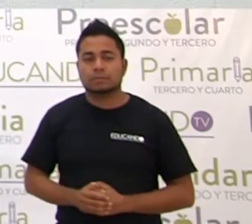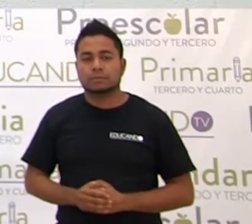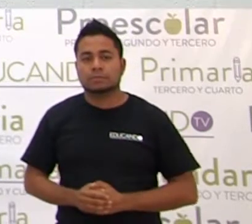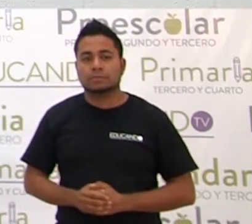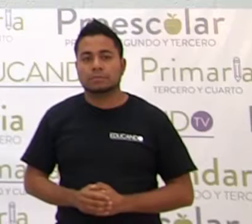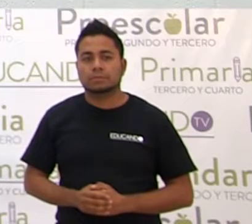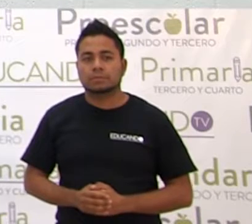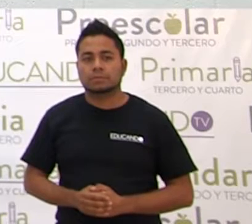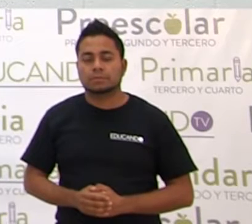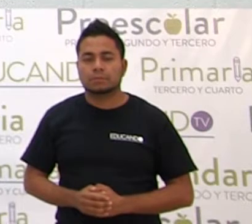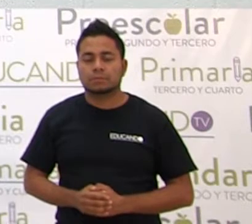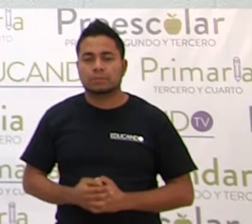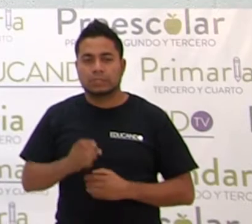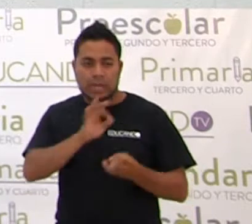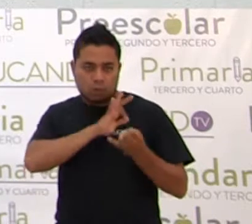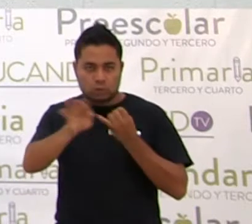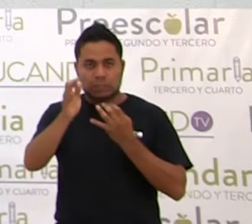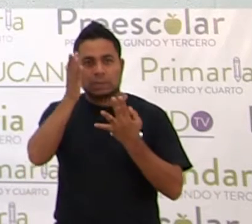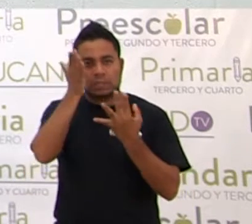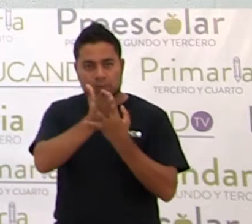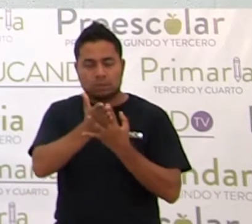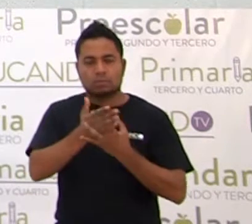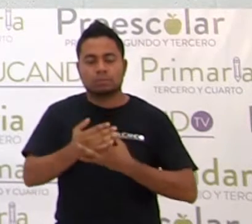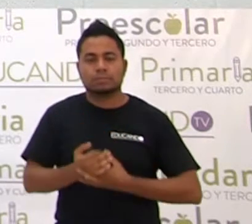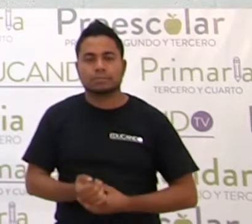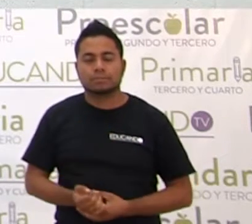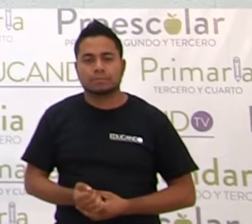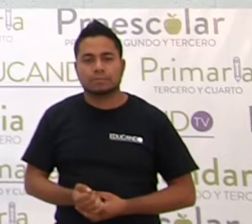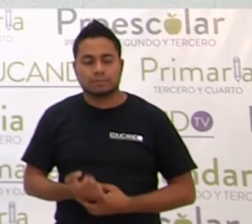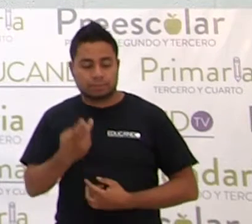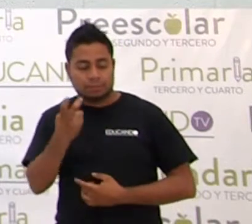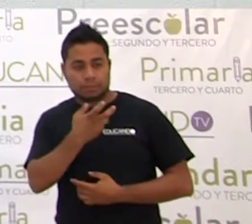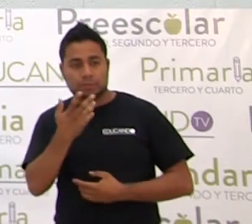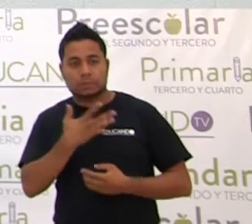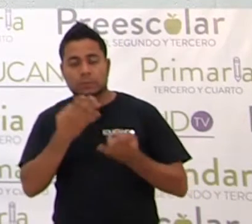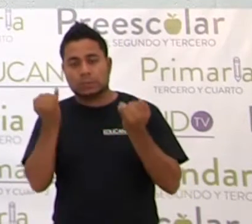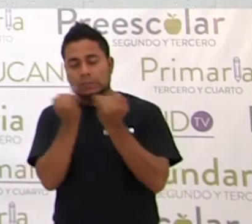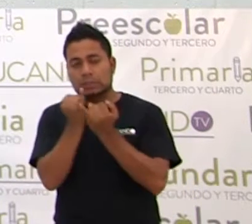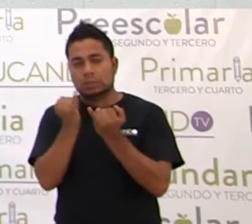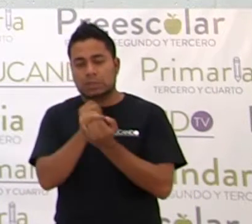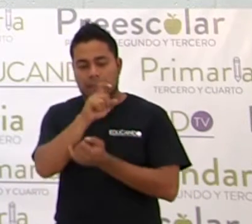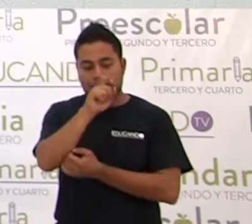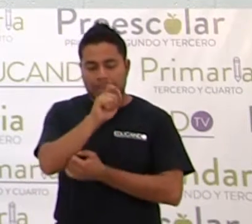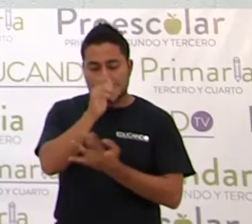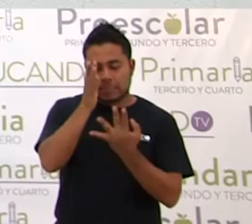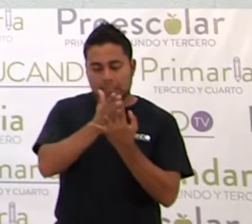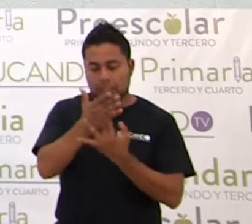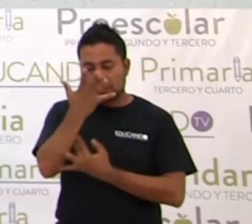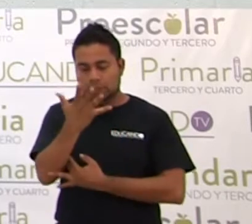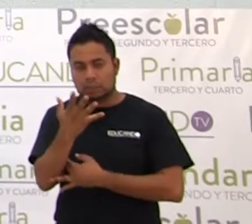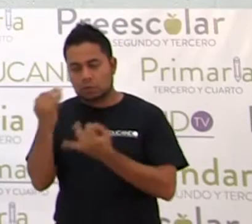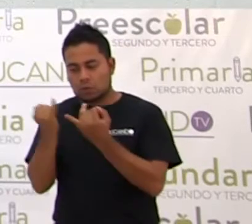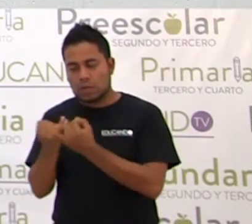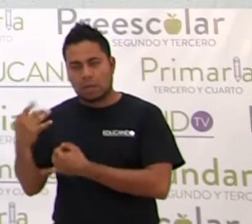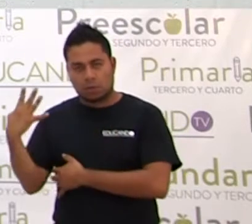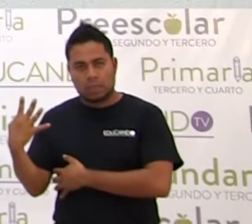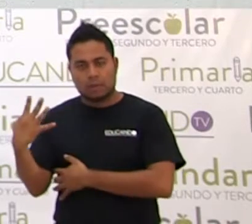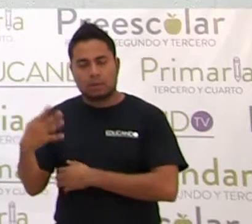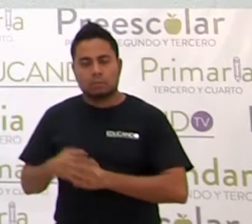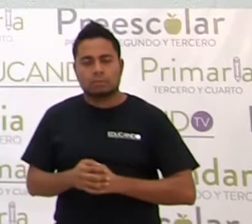La última división, ¿sí? Esto es igual a 20 entre 5, 4.